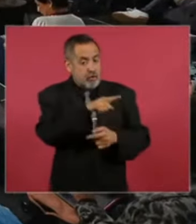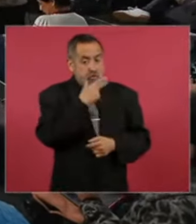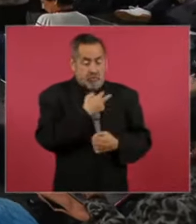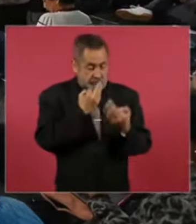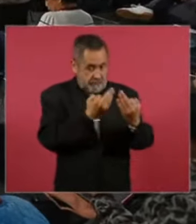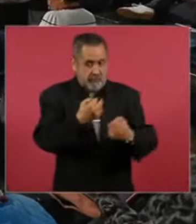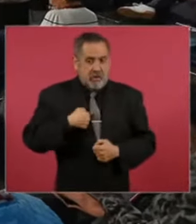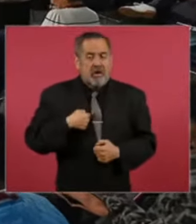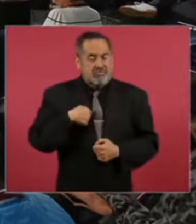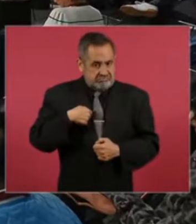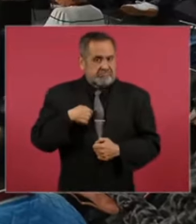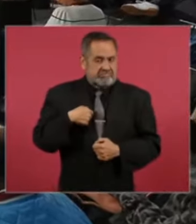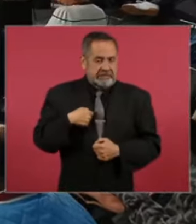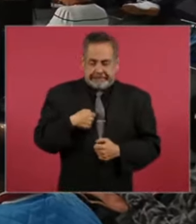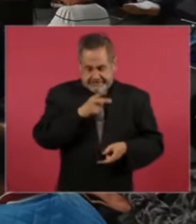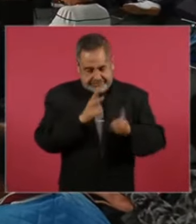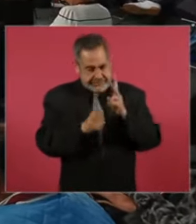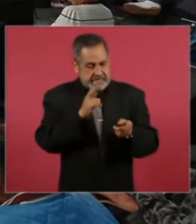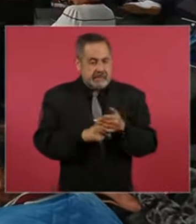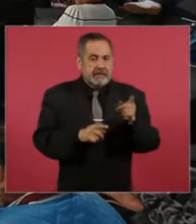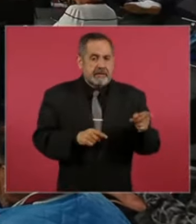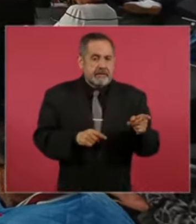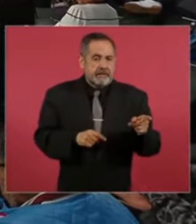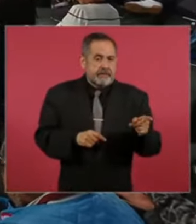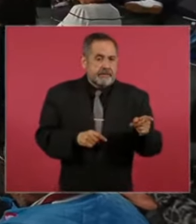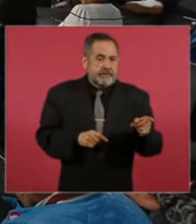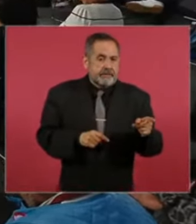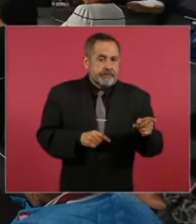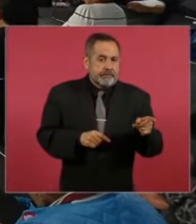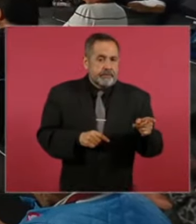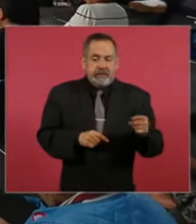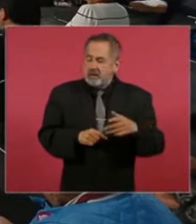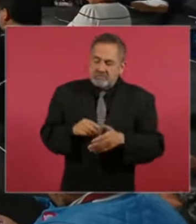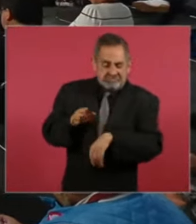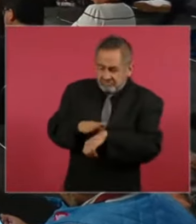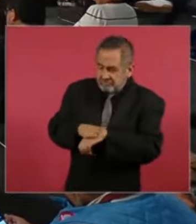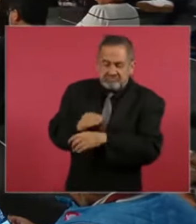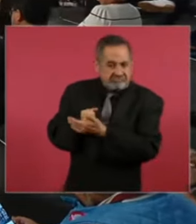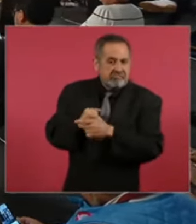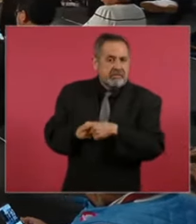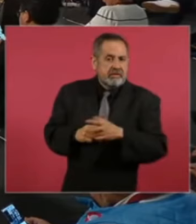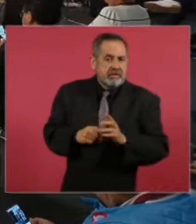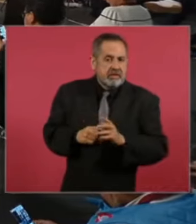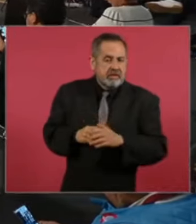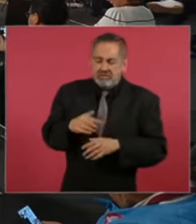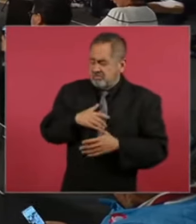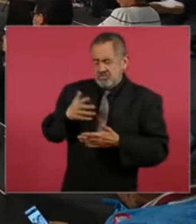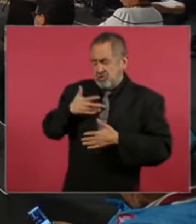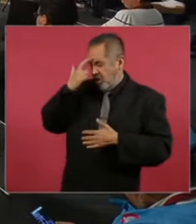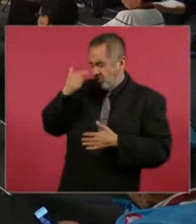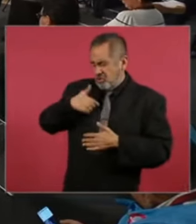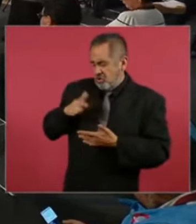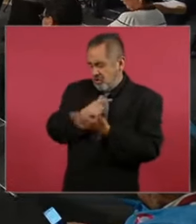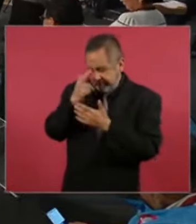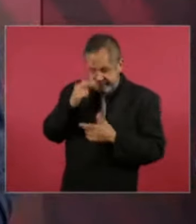y ya cuando me insistí me insistía de que era legal legal legal legal mire ya